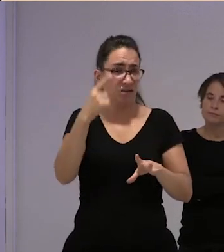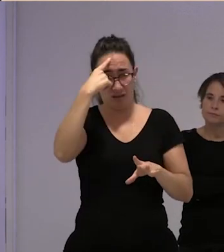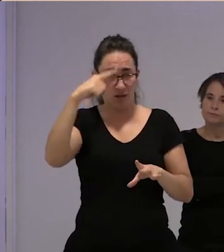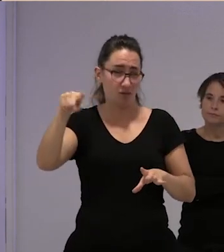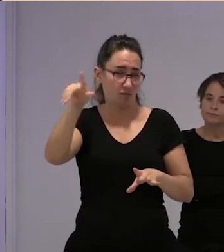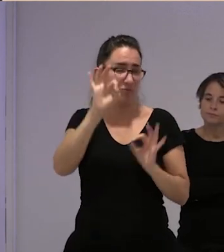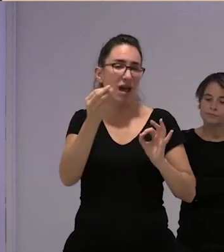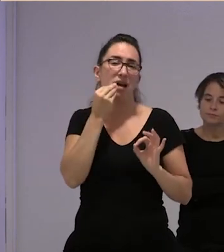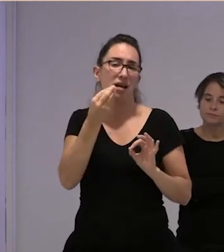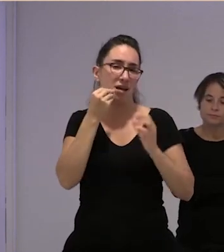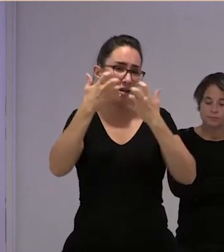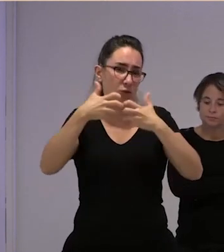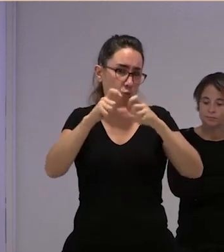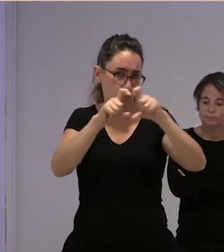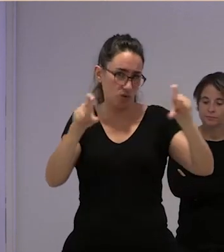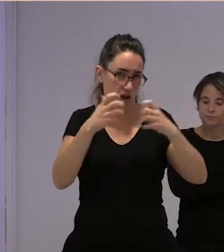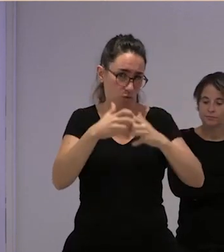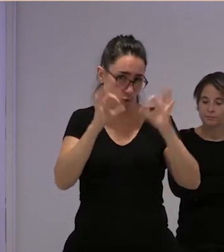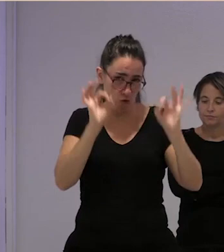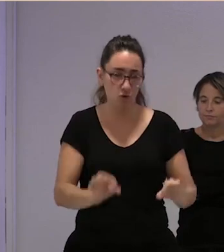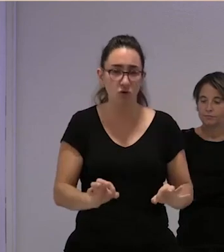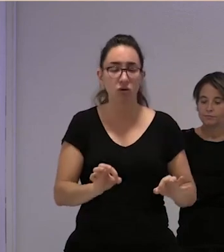la industria alimentaria pero